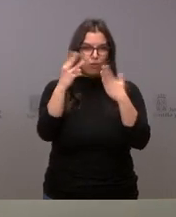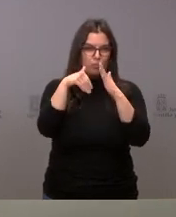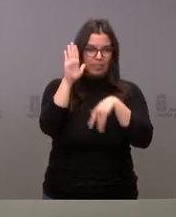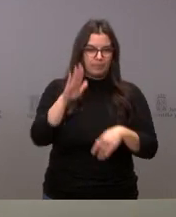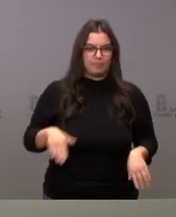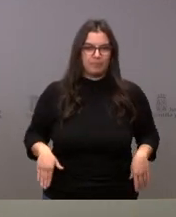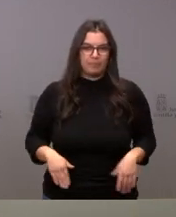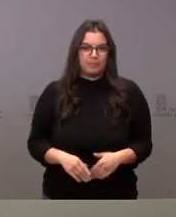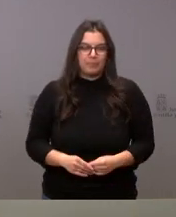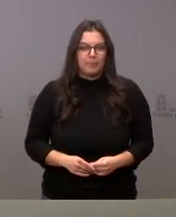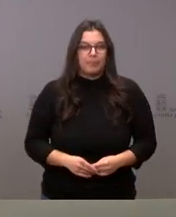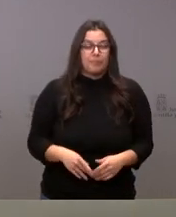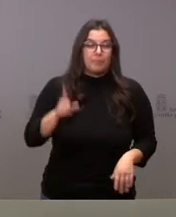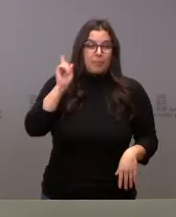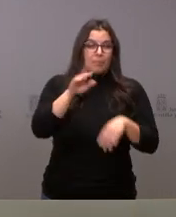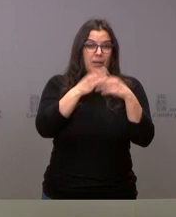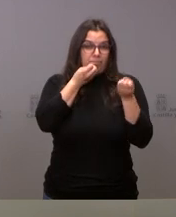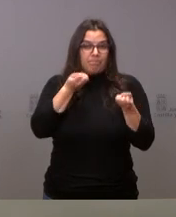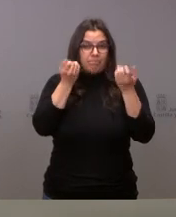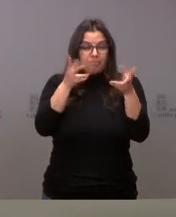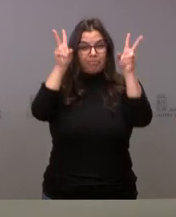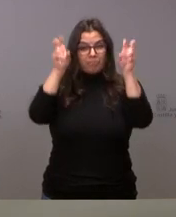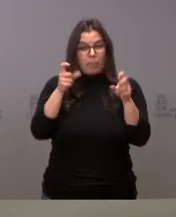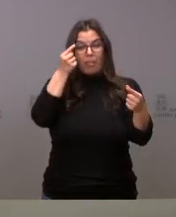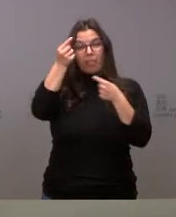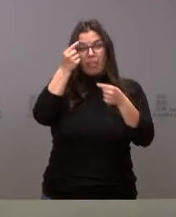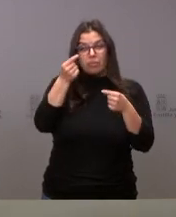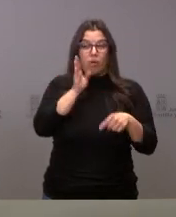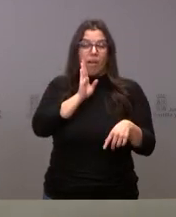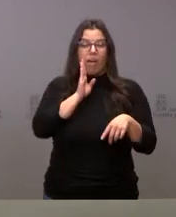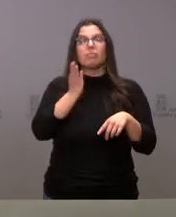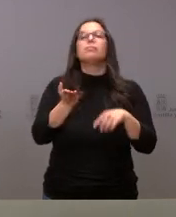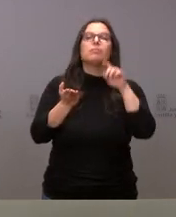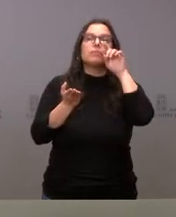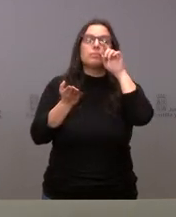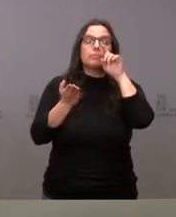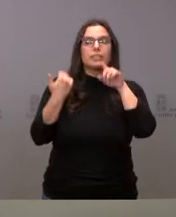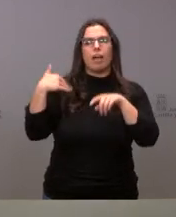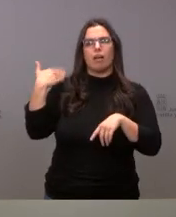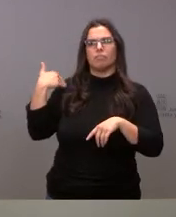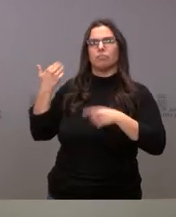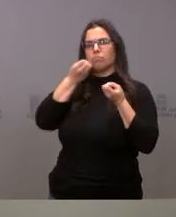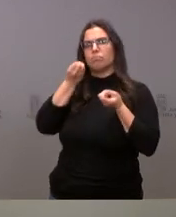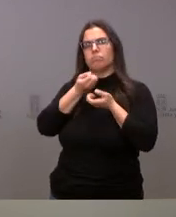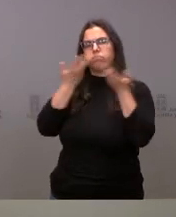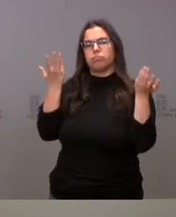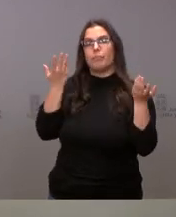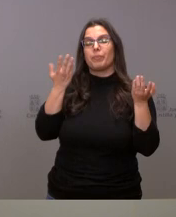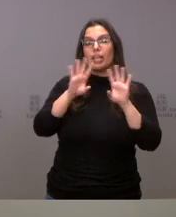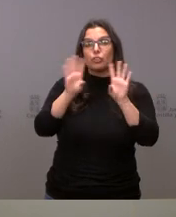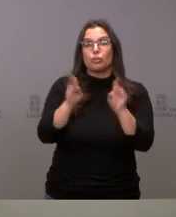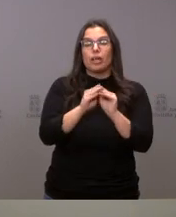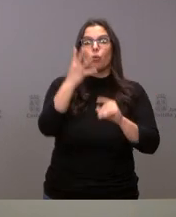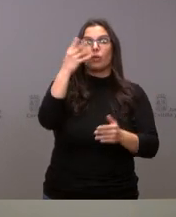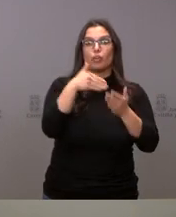Por dar también alguna magnitud al respecto de los datos que les estaba indicando, como ya habíamos anunciado en su momento, hay un total de 4